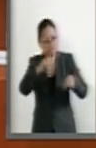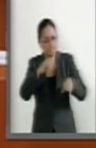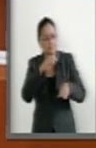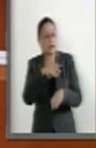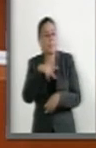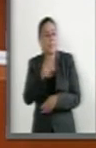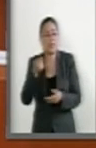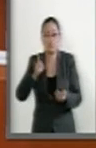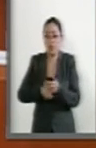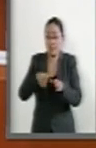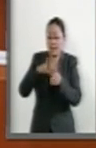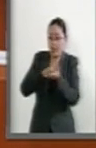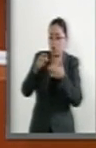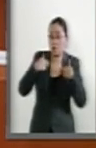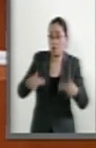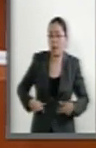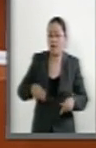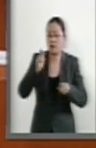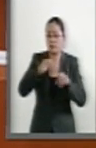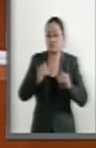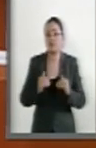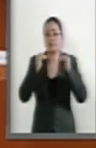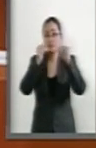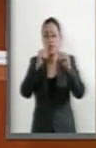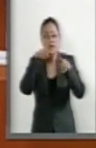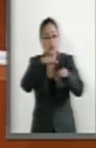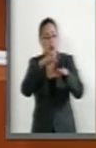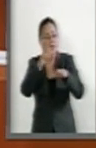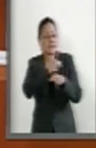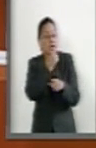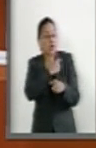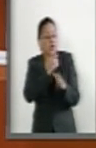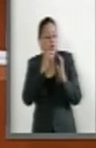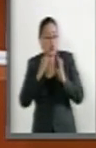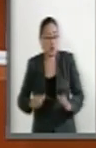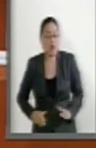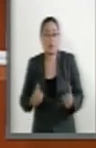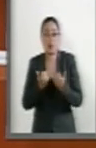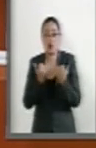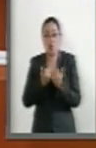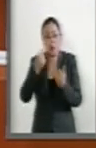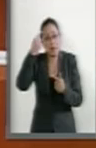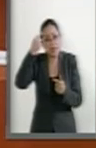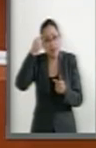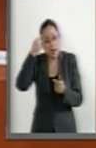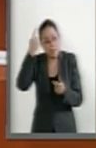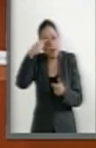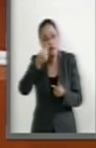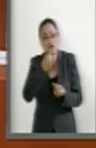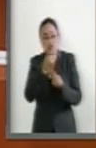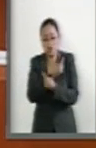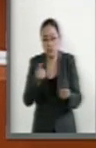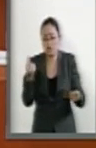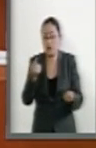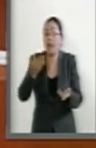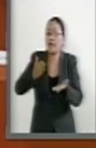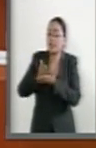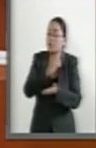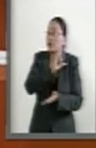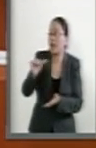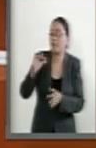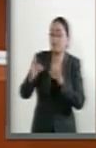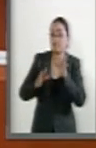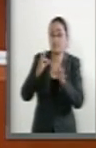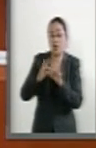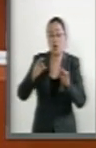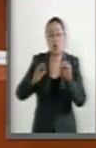también dentro del derecho humano al nivel más alto posible de salud física y mental de los menores está comprendido el acceso a los